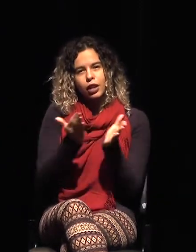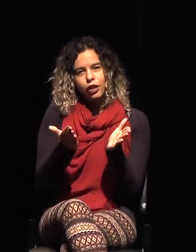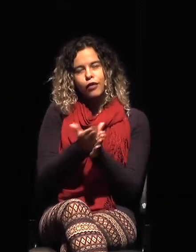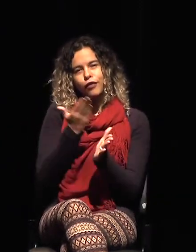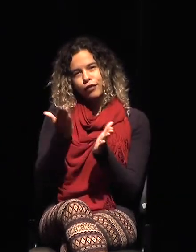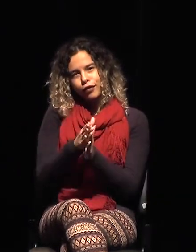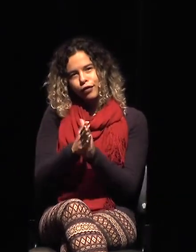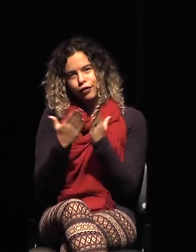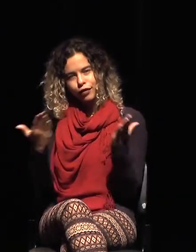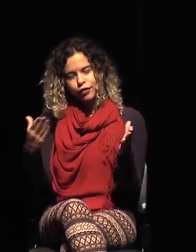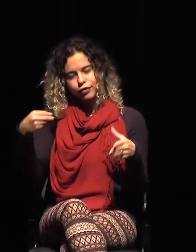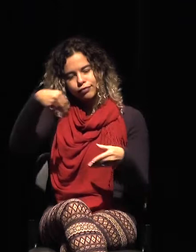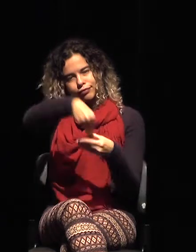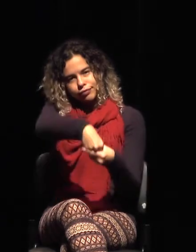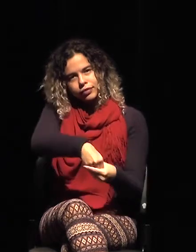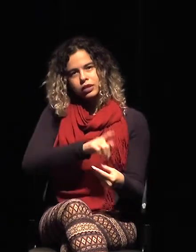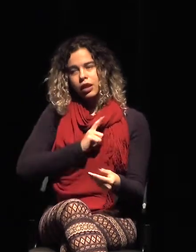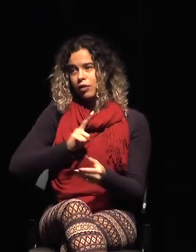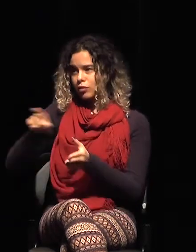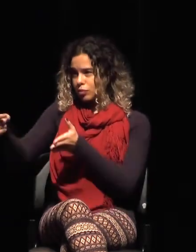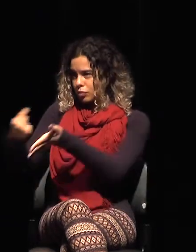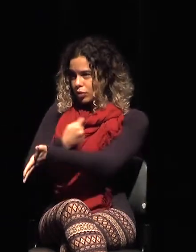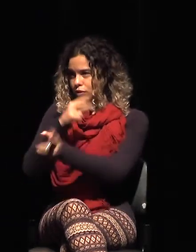es que es en relación con libros.